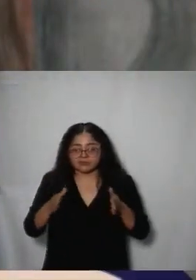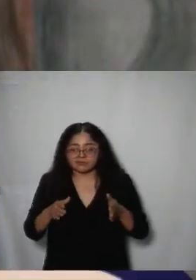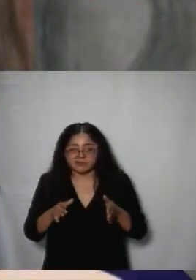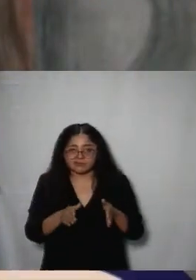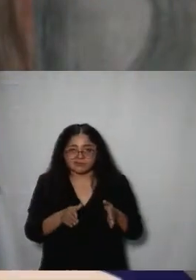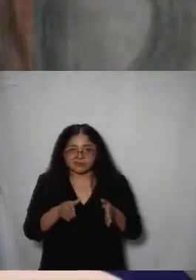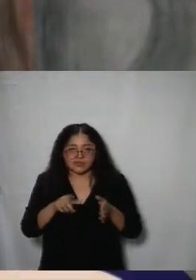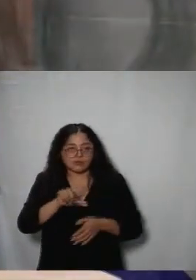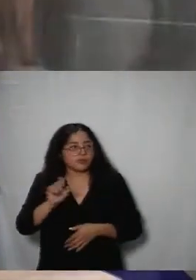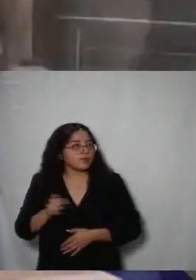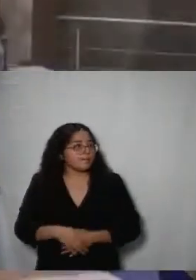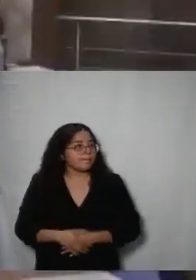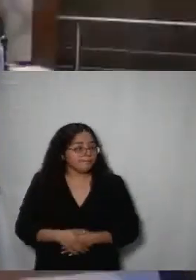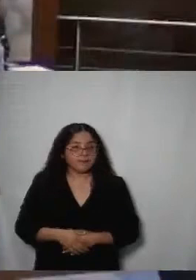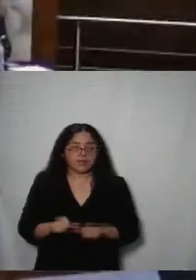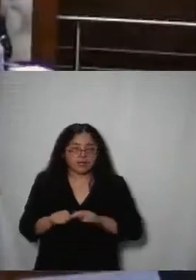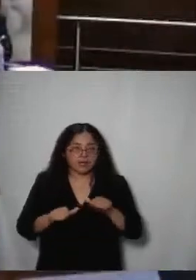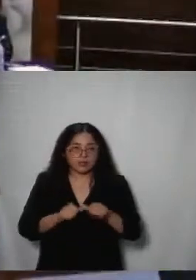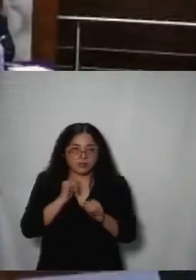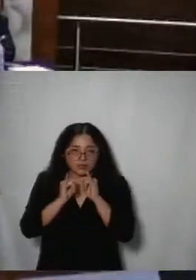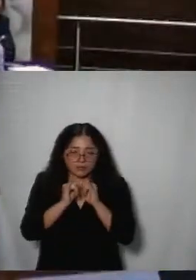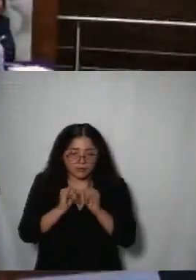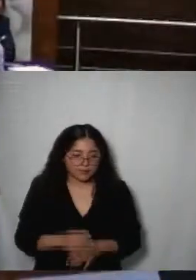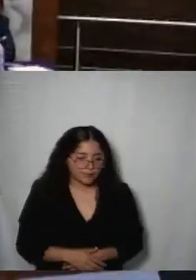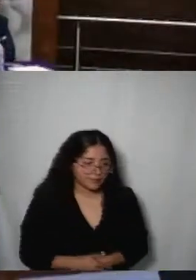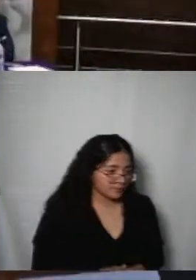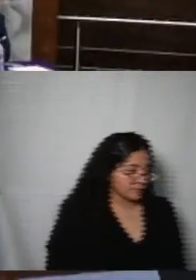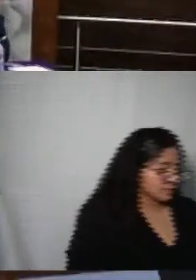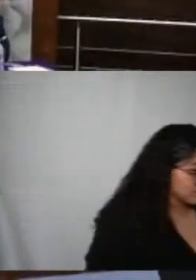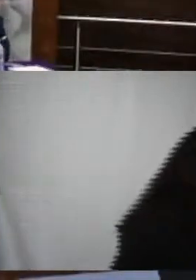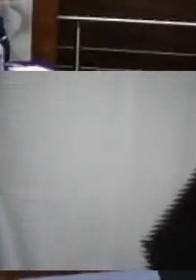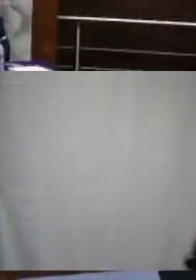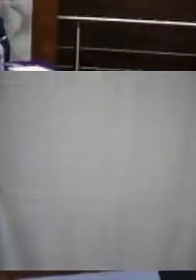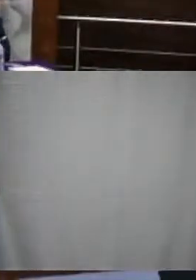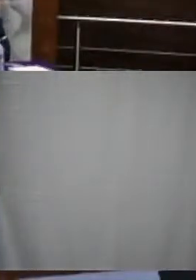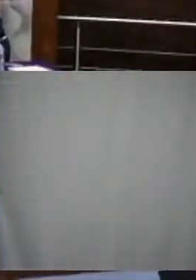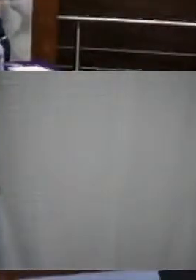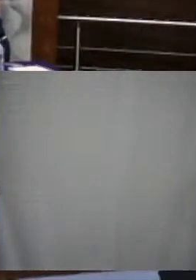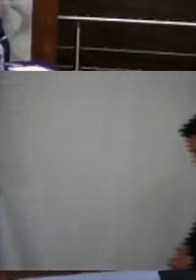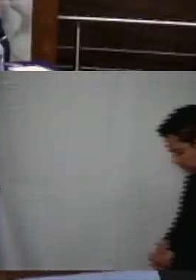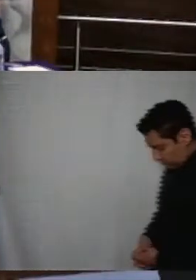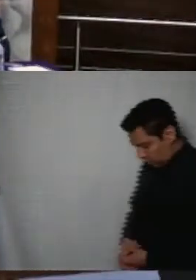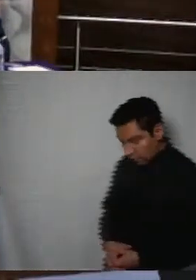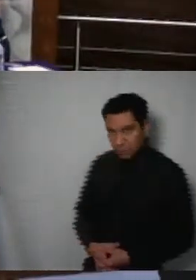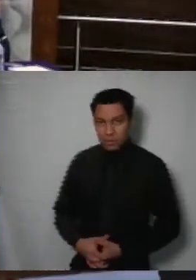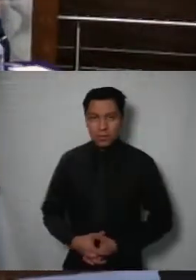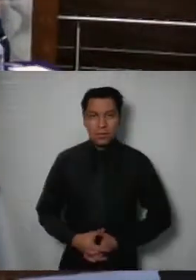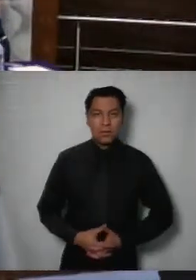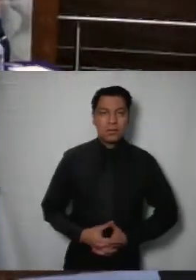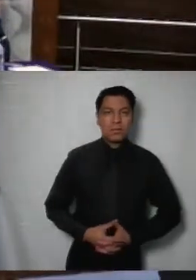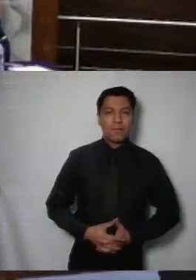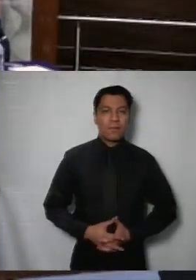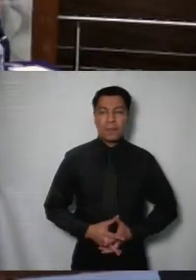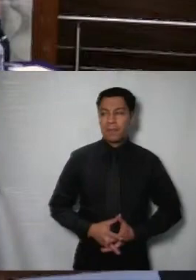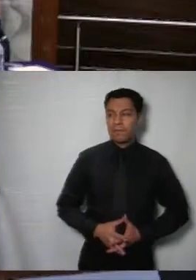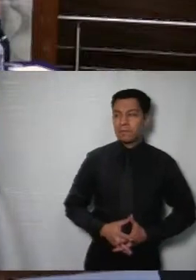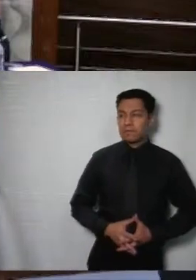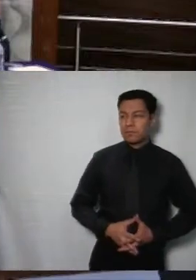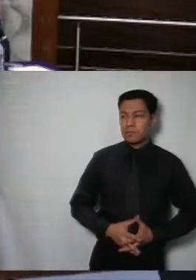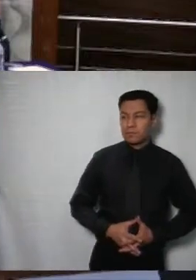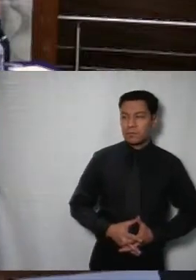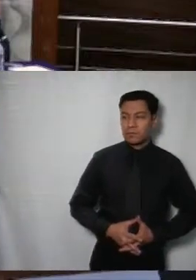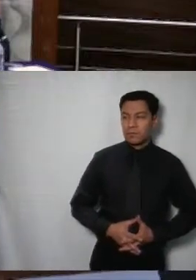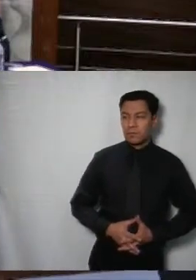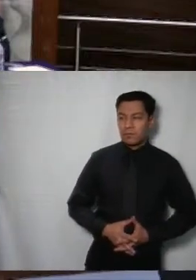Sería cuanto presidente. Muchas gracias comisionada. ¿Algún otro comisionado comisionada desea hacer uso de la voz? Bueno, en este